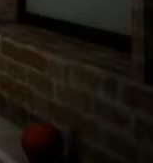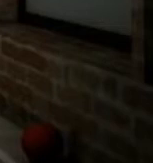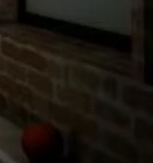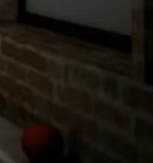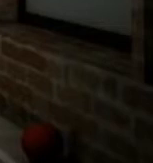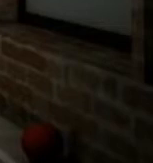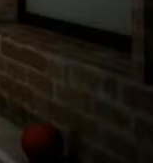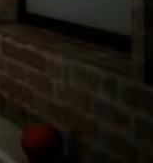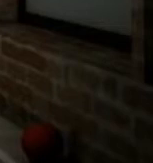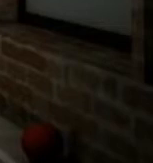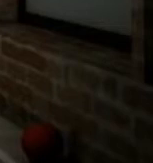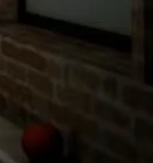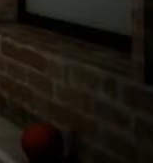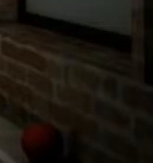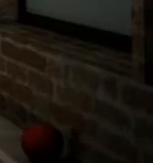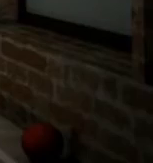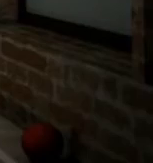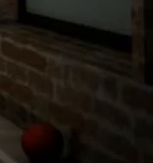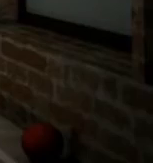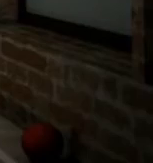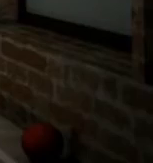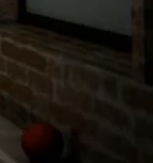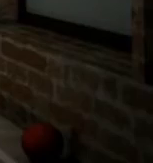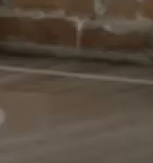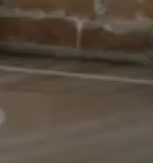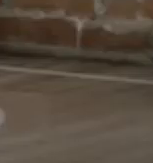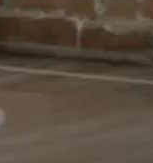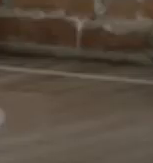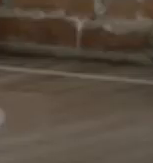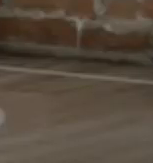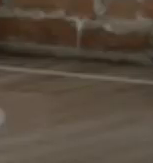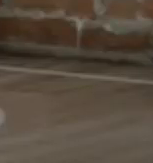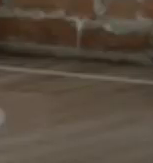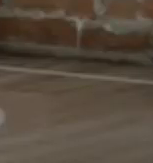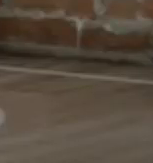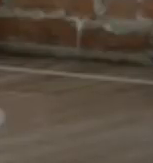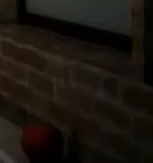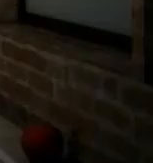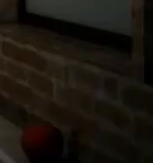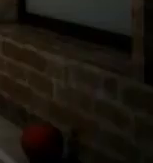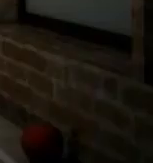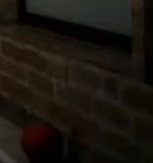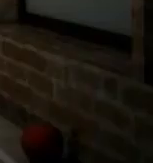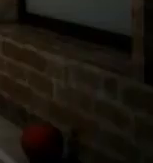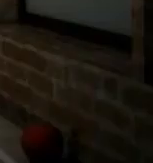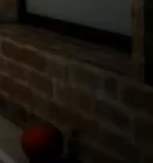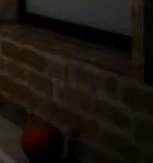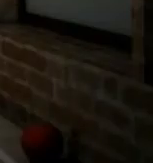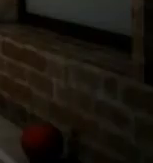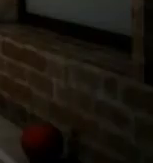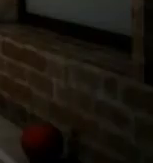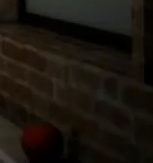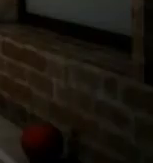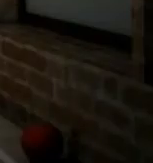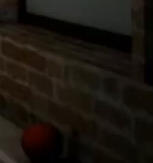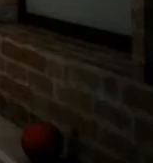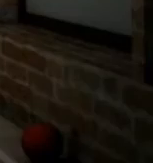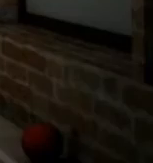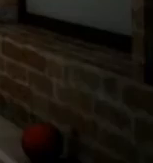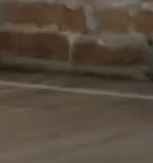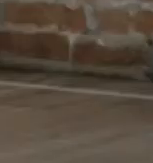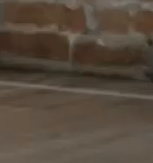mucha atención. Lo voy a hacer una vez rápido y después lento. El dos. ¿Lo has visto? Va de nuevo.